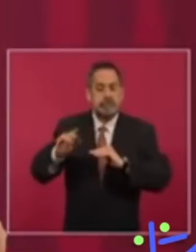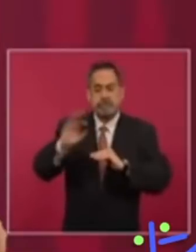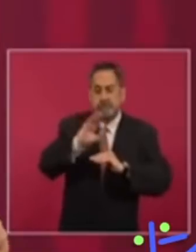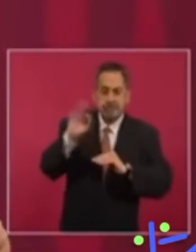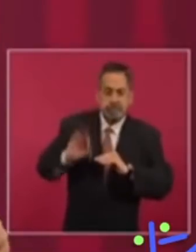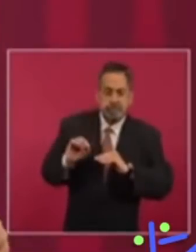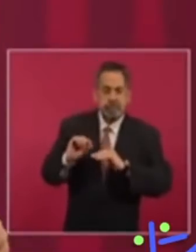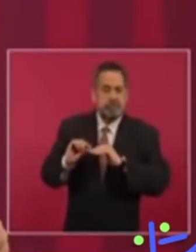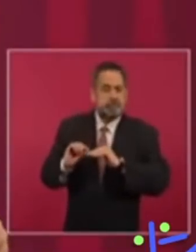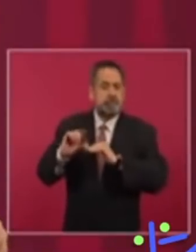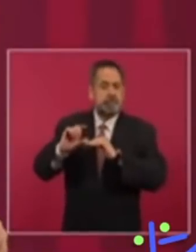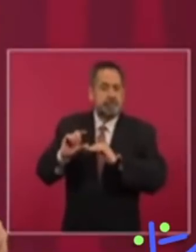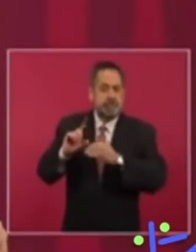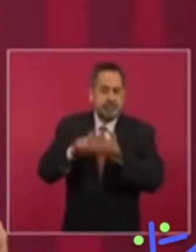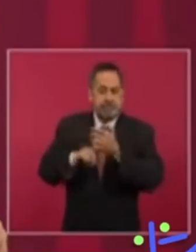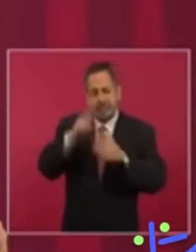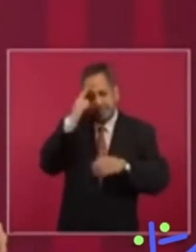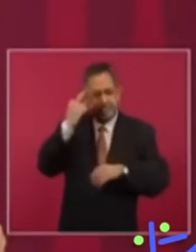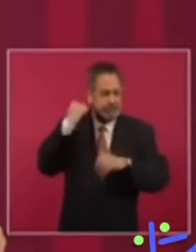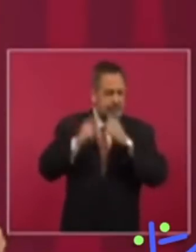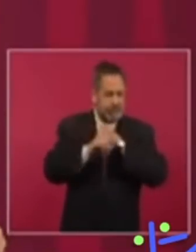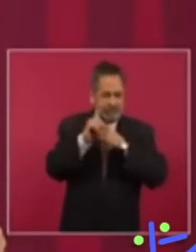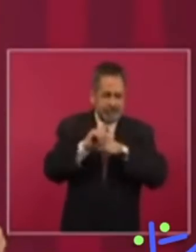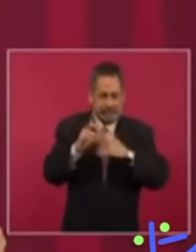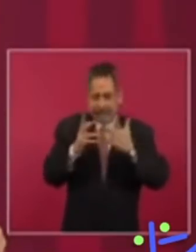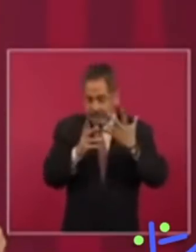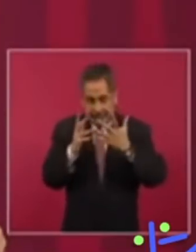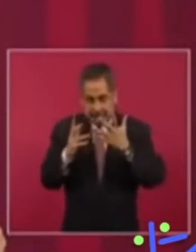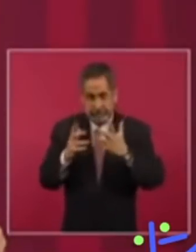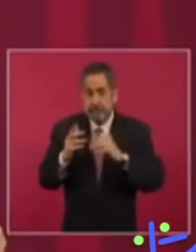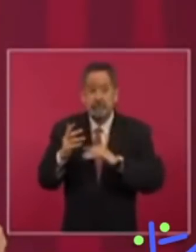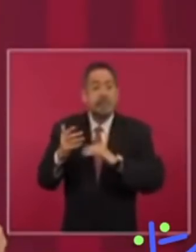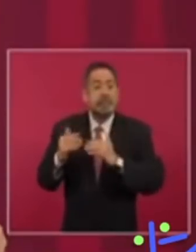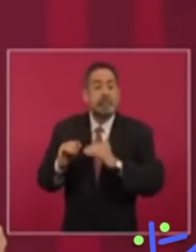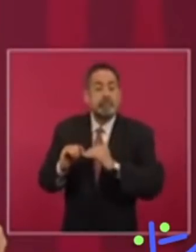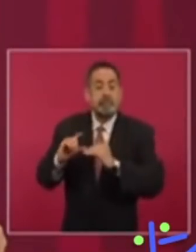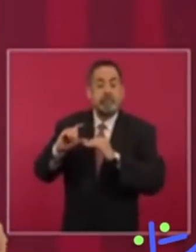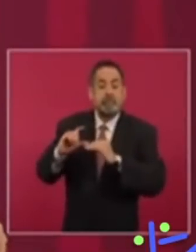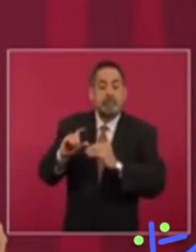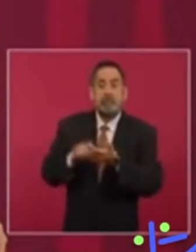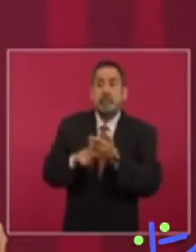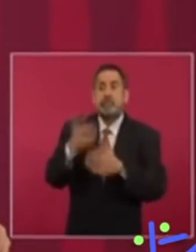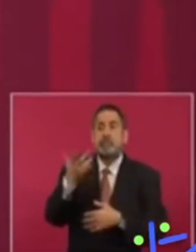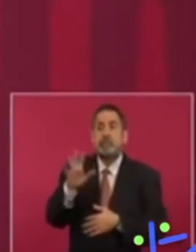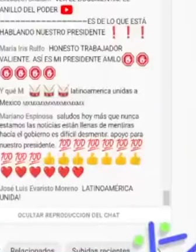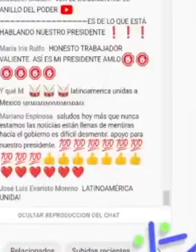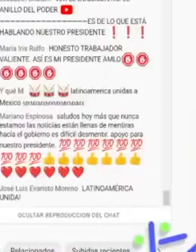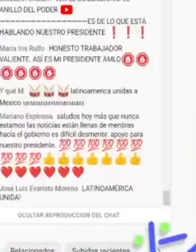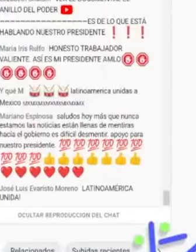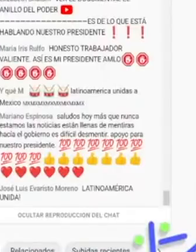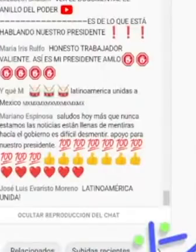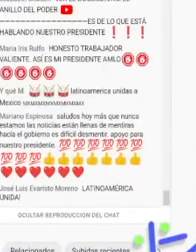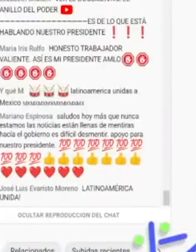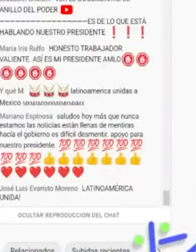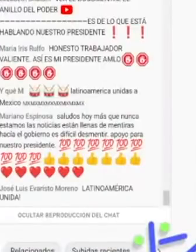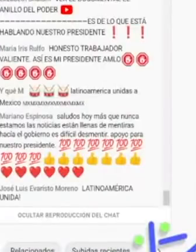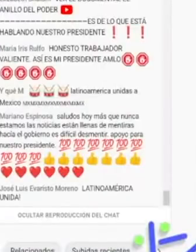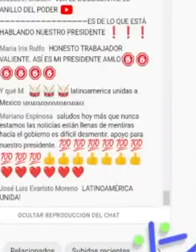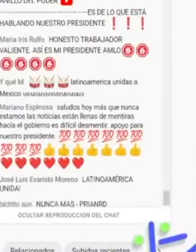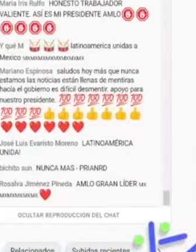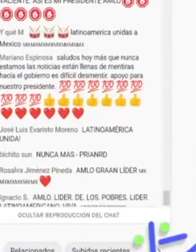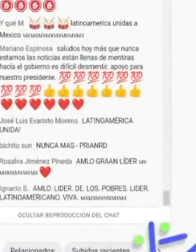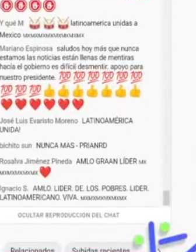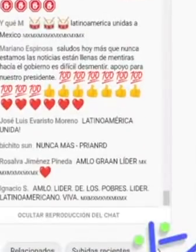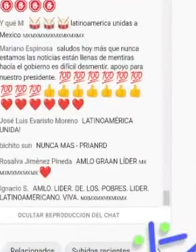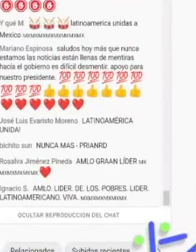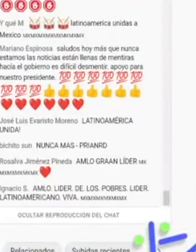el tema que engloba este mismo sistema y que no le sería nada difícil al presidente poder encaminar